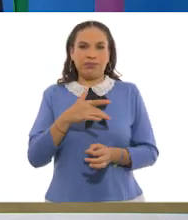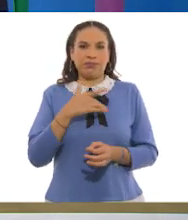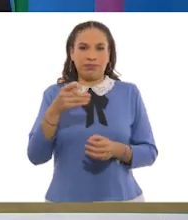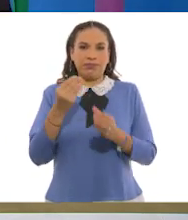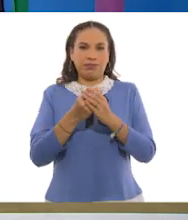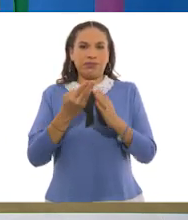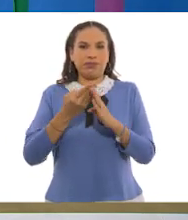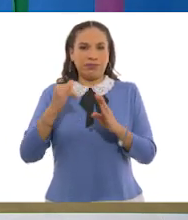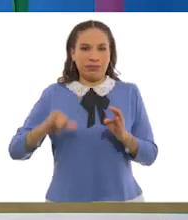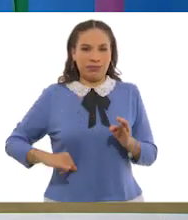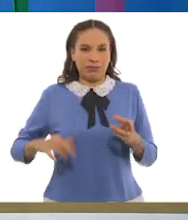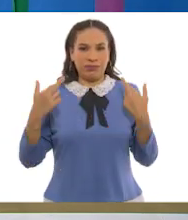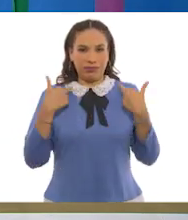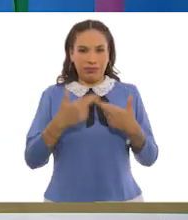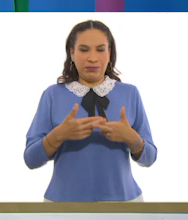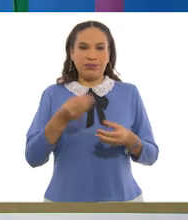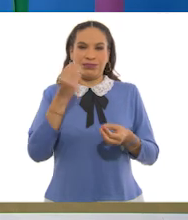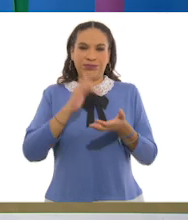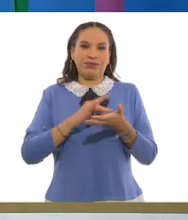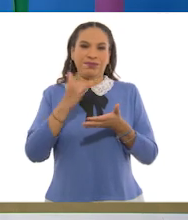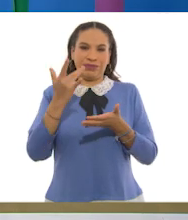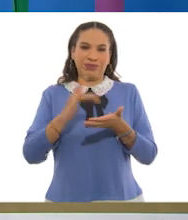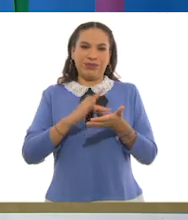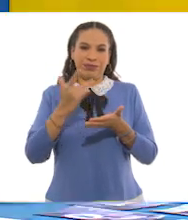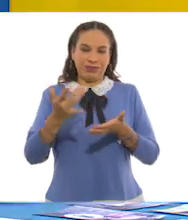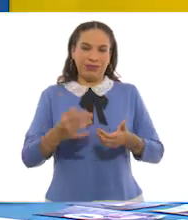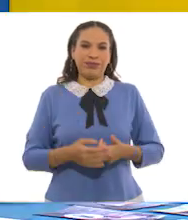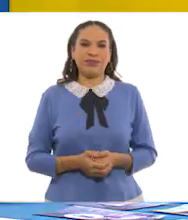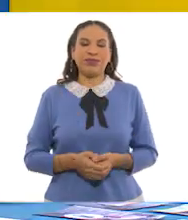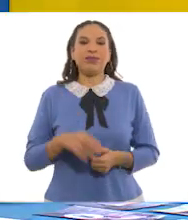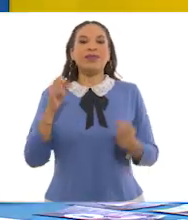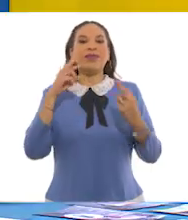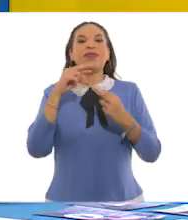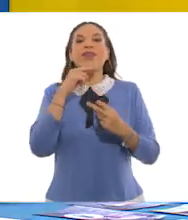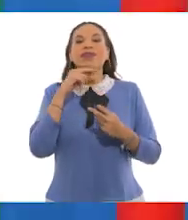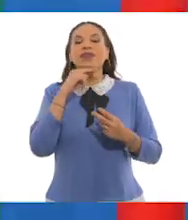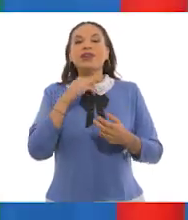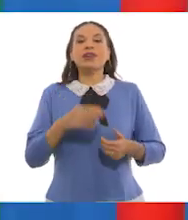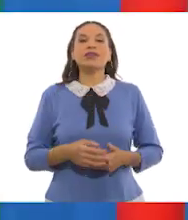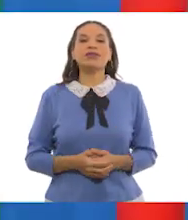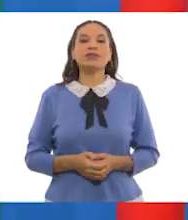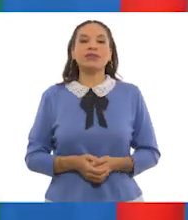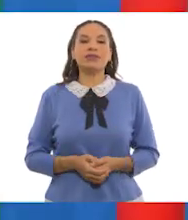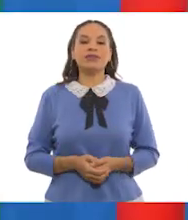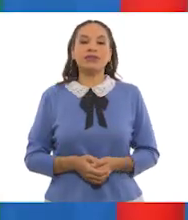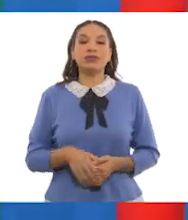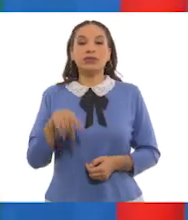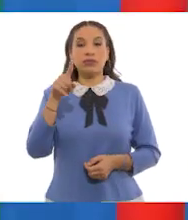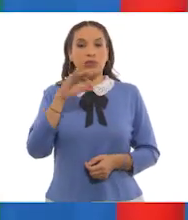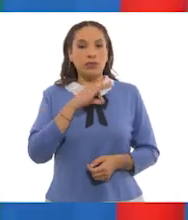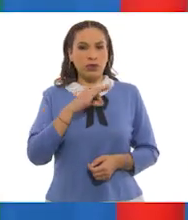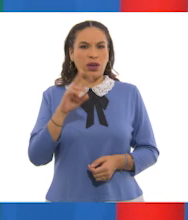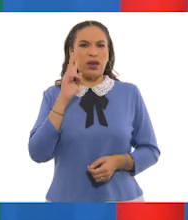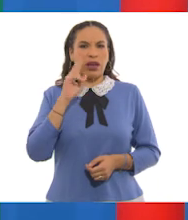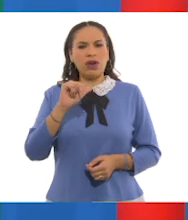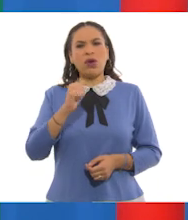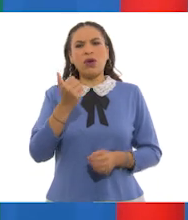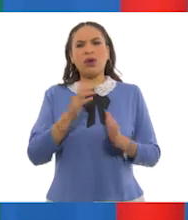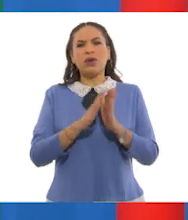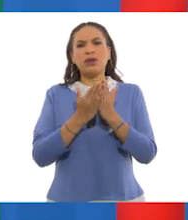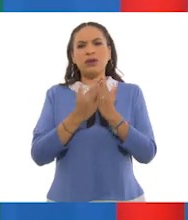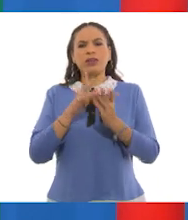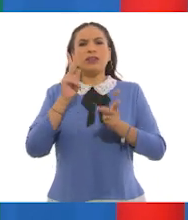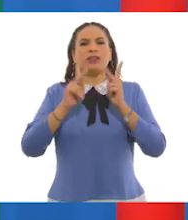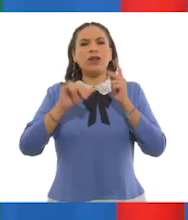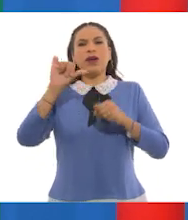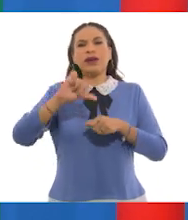clase muy interesante, maestra Gaby. Muchísimas gracias. Gracias a ti. Hasta pronto. Si te es posible, consulta otros libros y